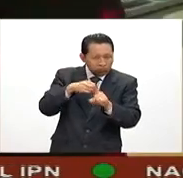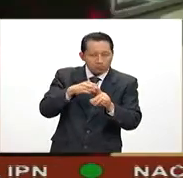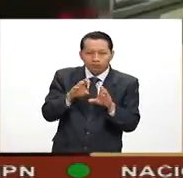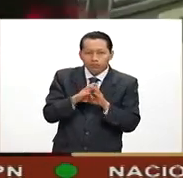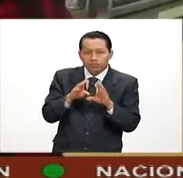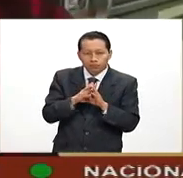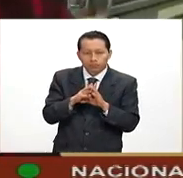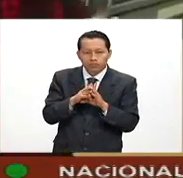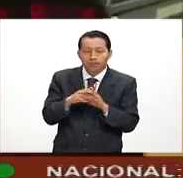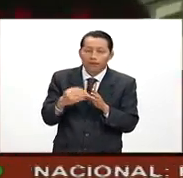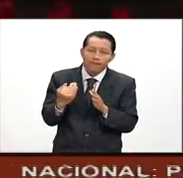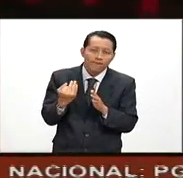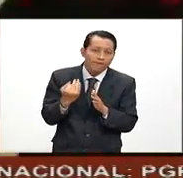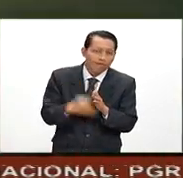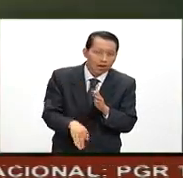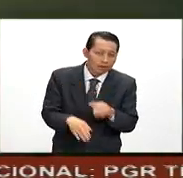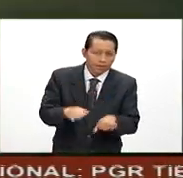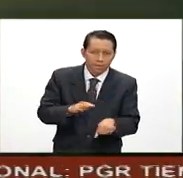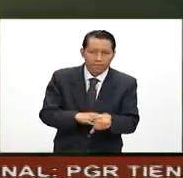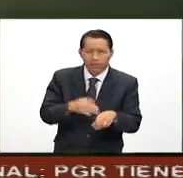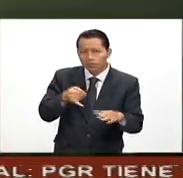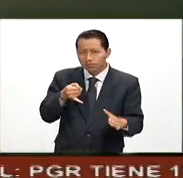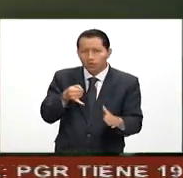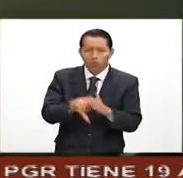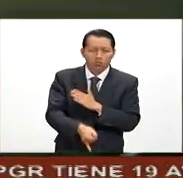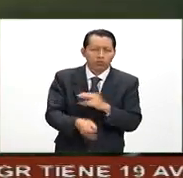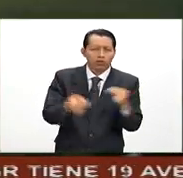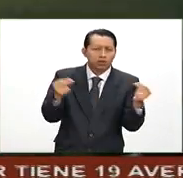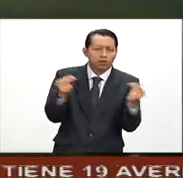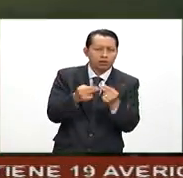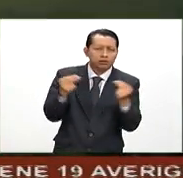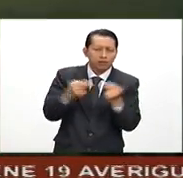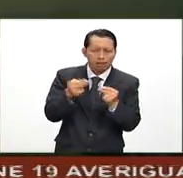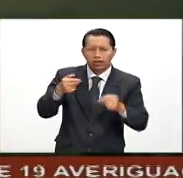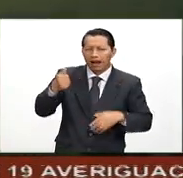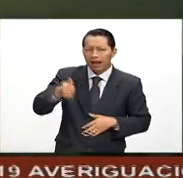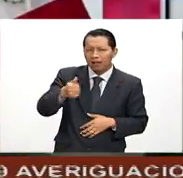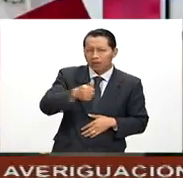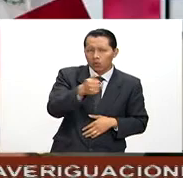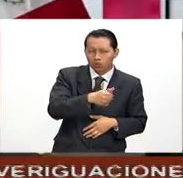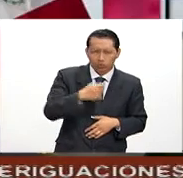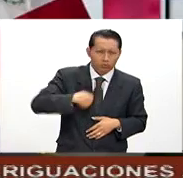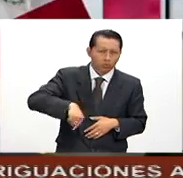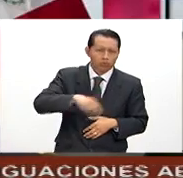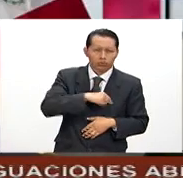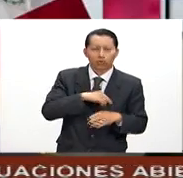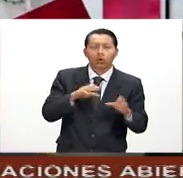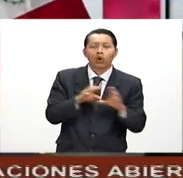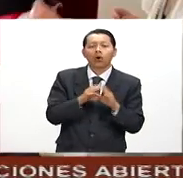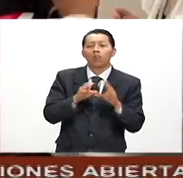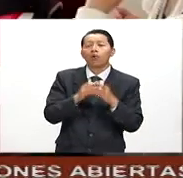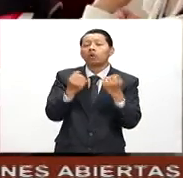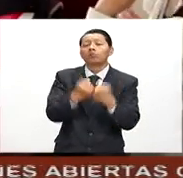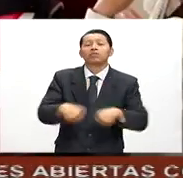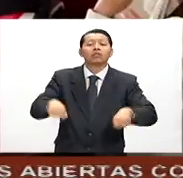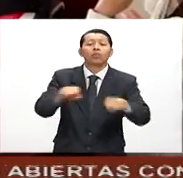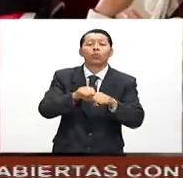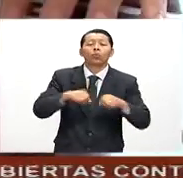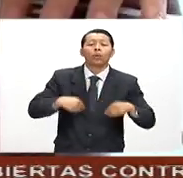nos hacía falta profundizar en la necesidad de que cada uno de nosotros tenga seguros de vida,